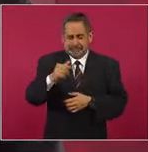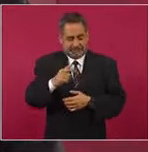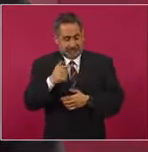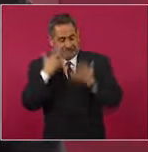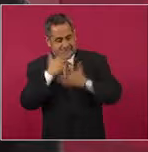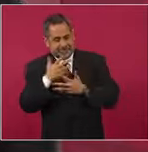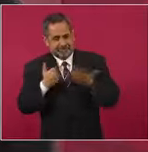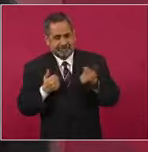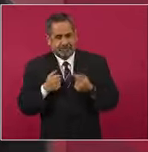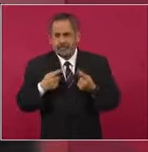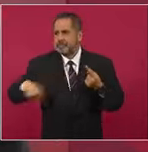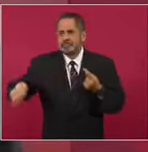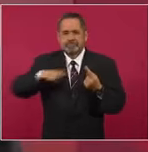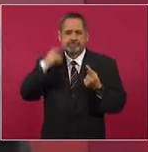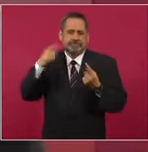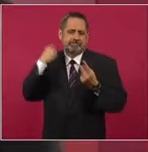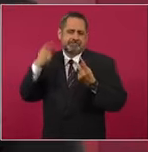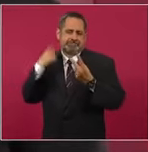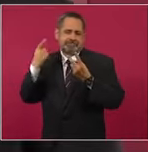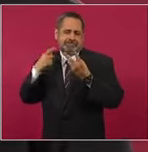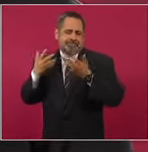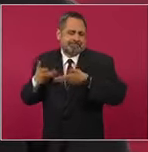casi todos reprobaban, o sea,